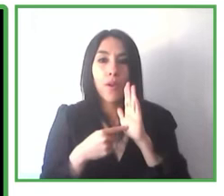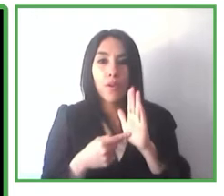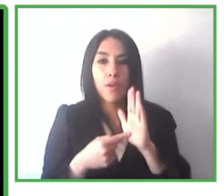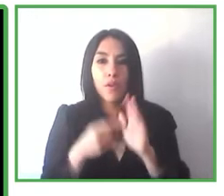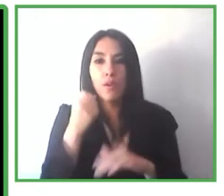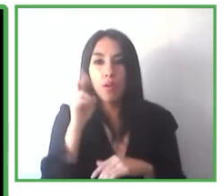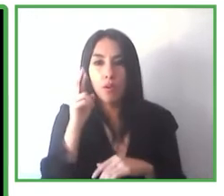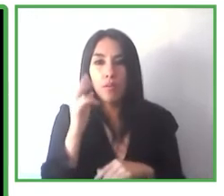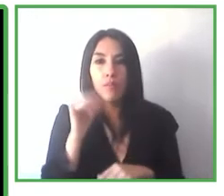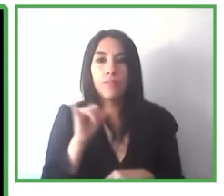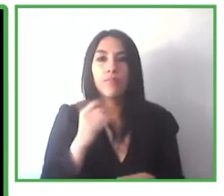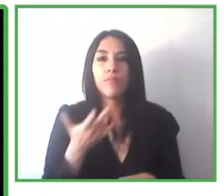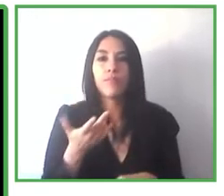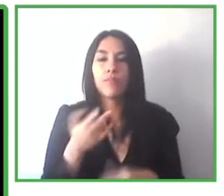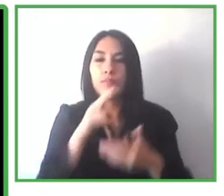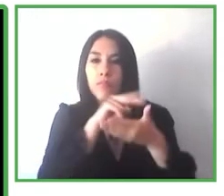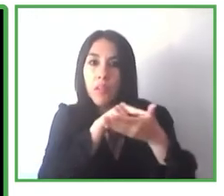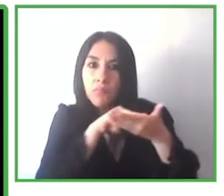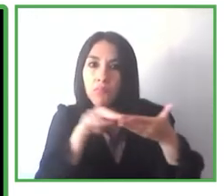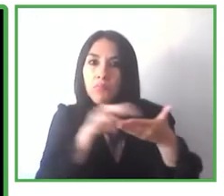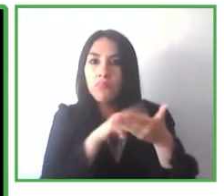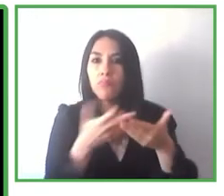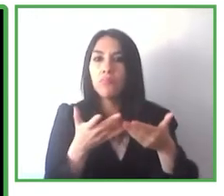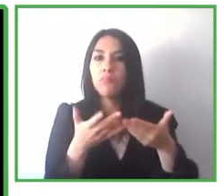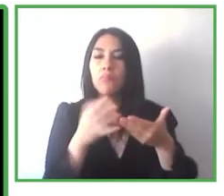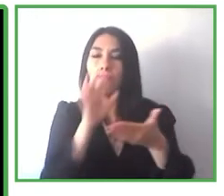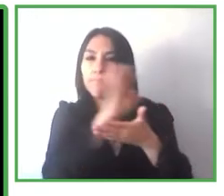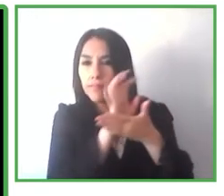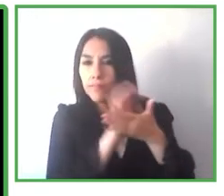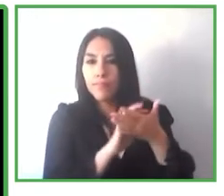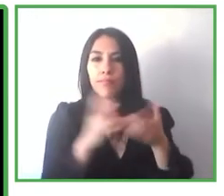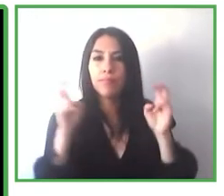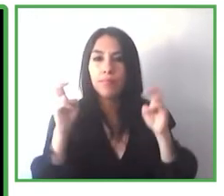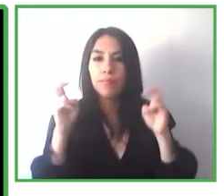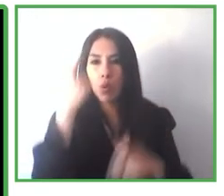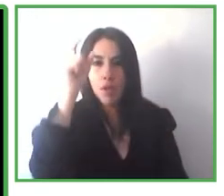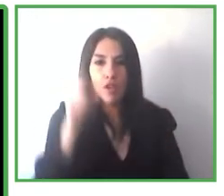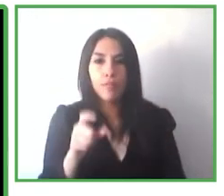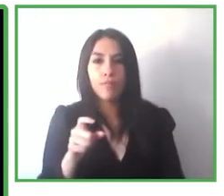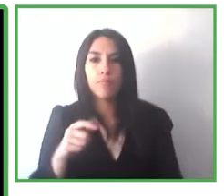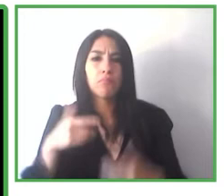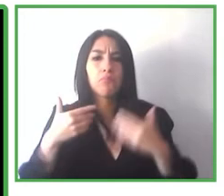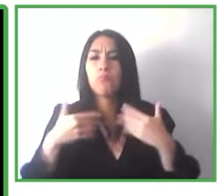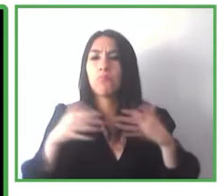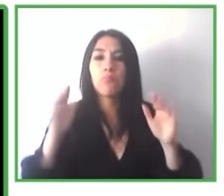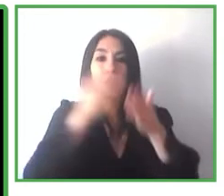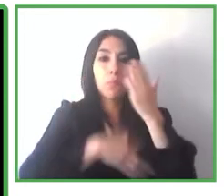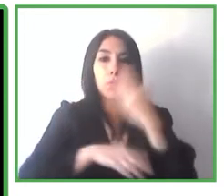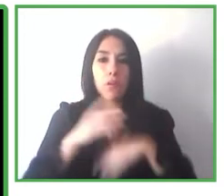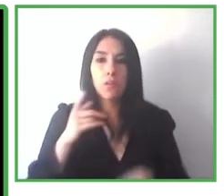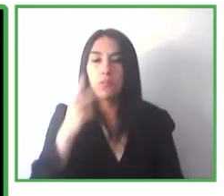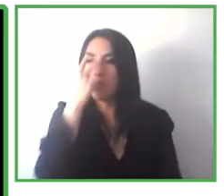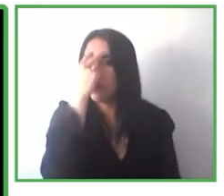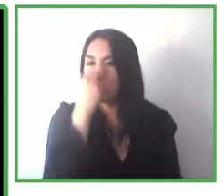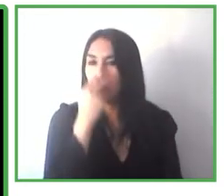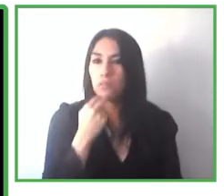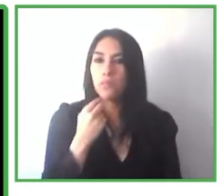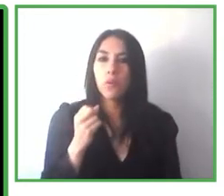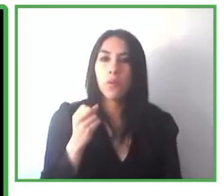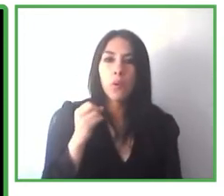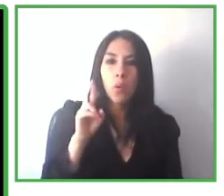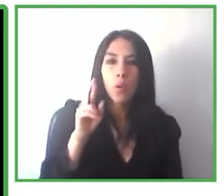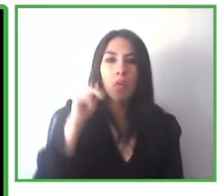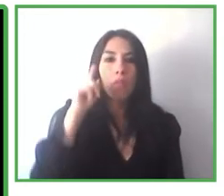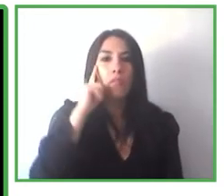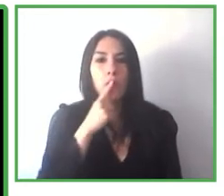de tal manera que un usuario con discapacidad visual y un único código Navilens le ofrece la información personalizada adaptada